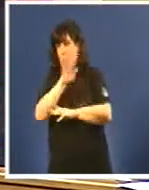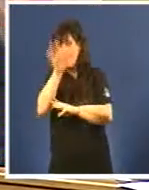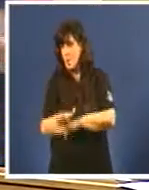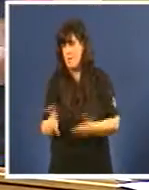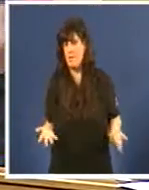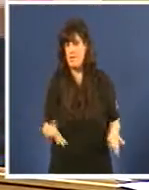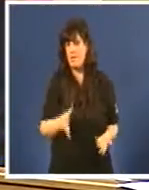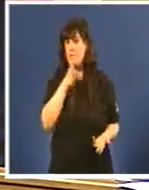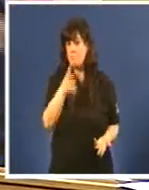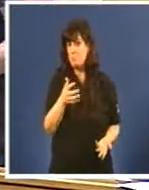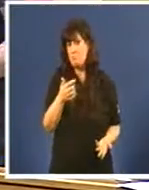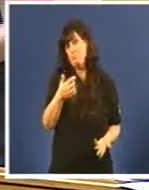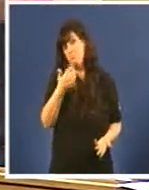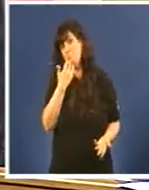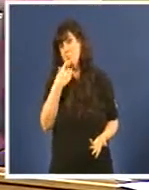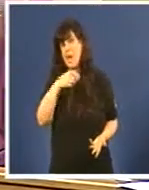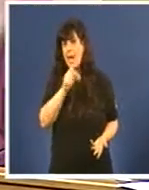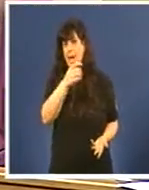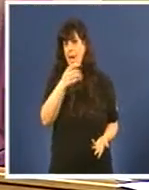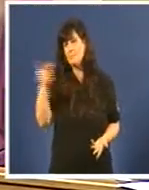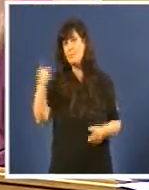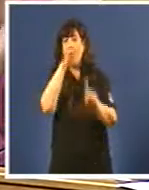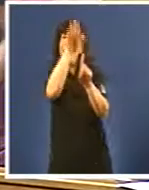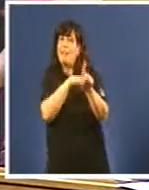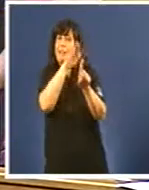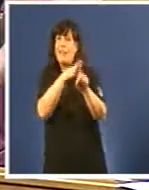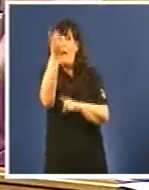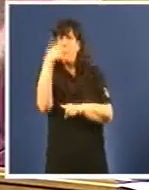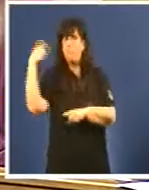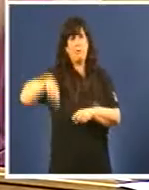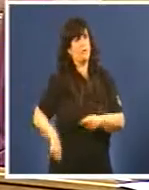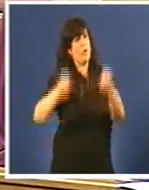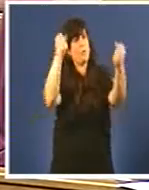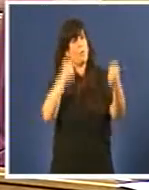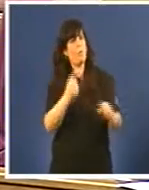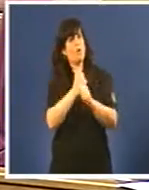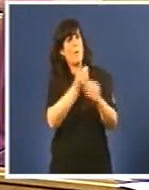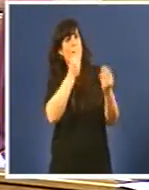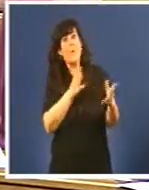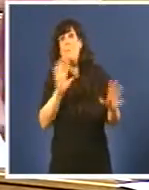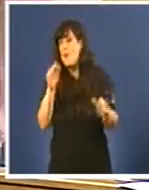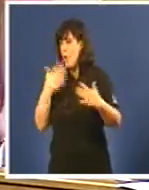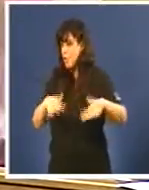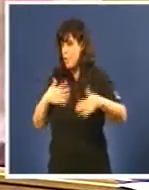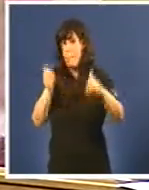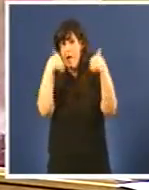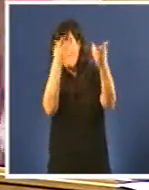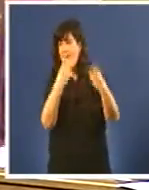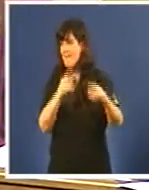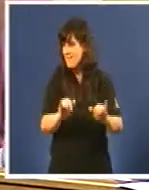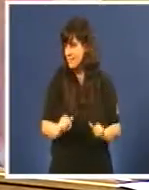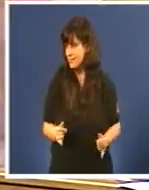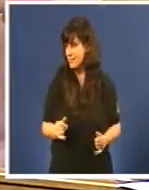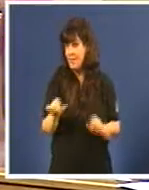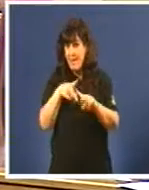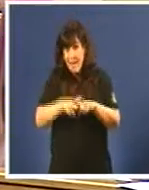gaba, que son moi profesionais, que o fan moi ben o seu traballo, pero, en cambio, non lle dan ninha roupa para traballar. nin lle dan os medios, e